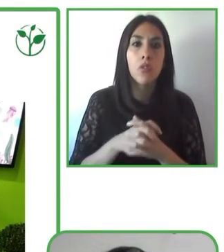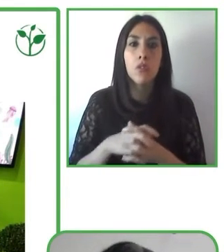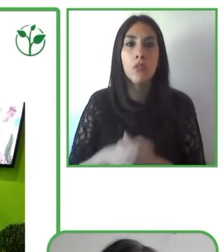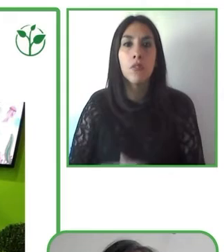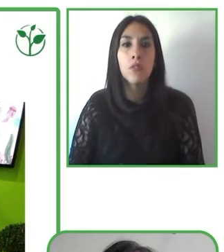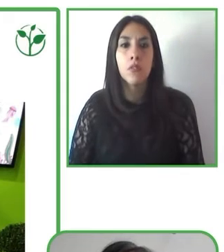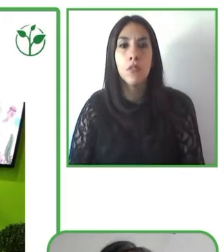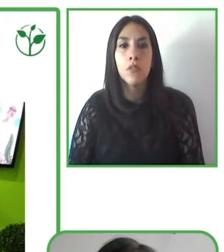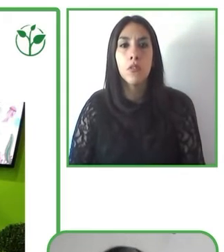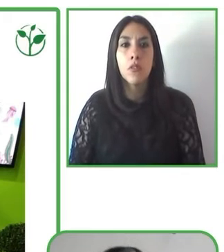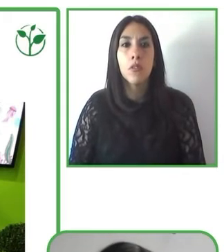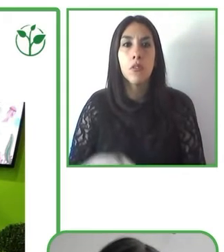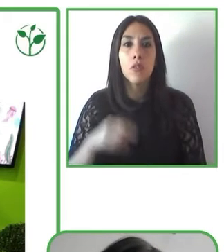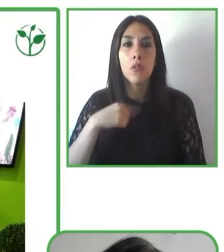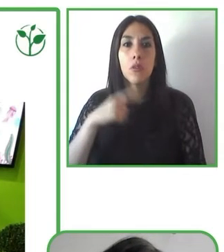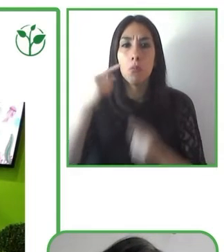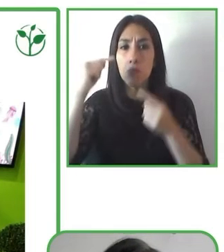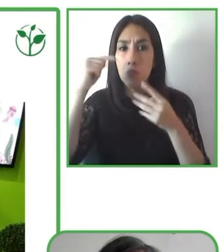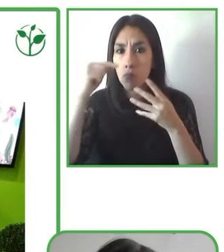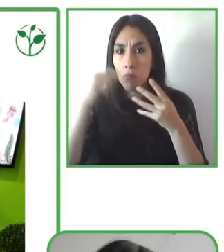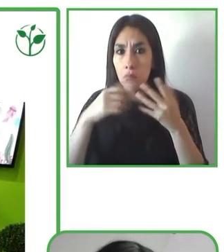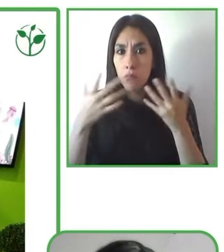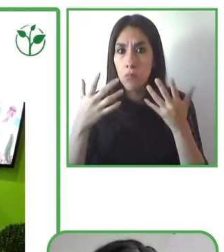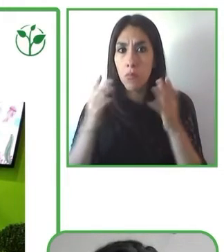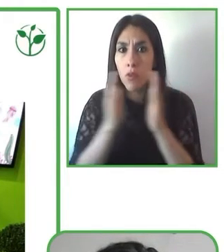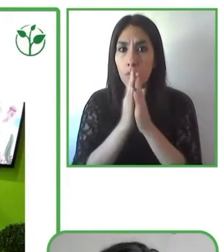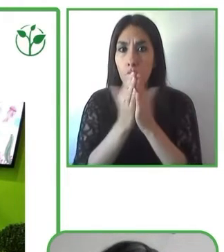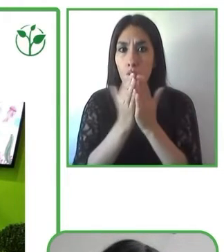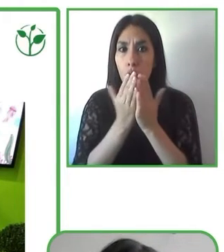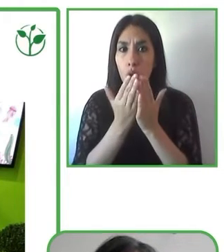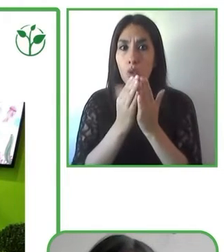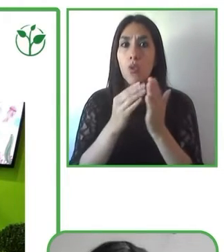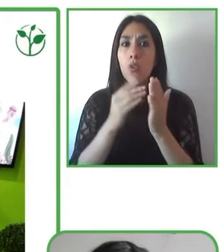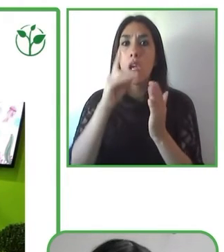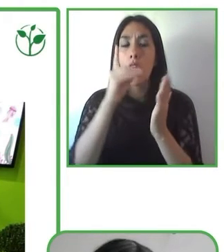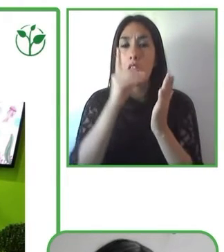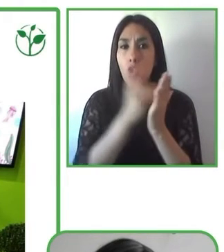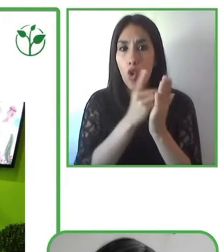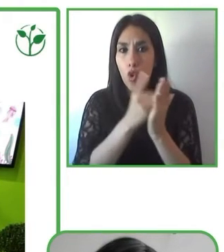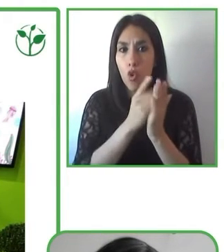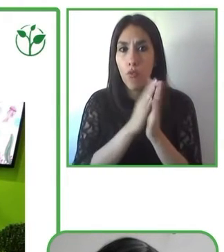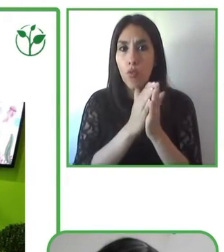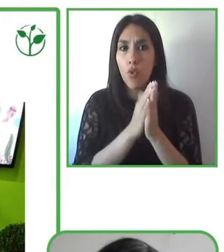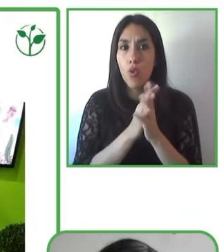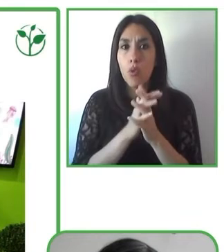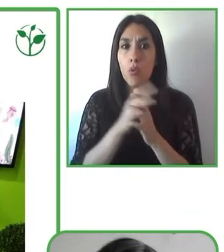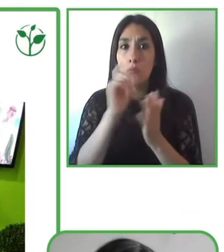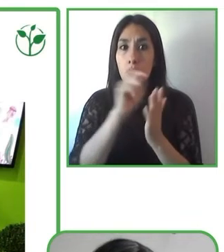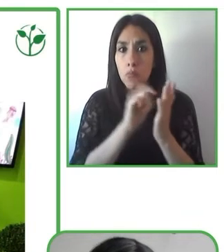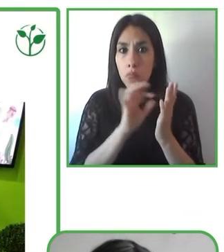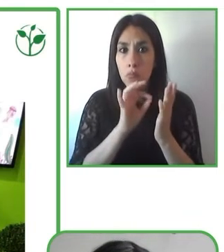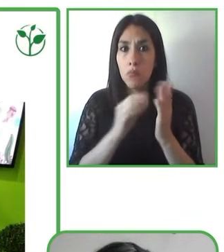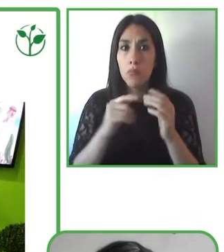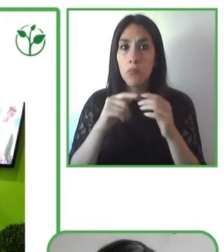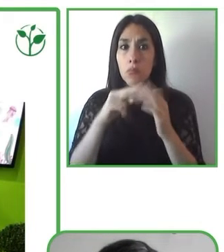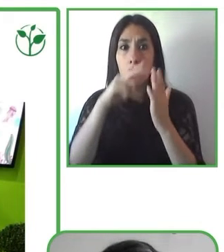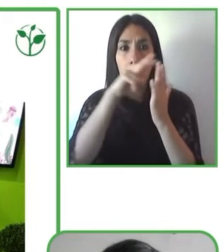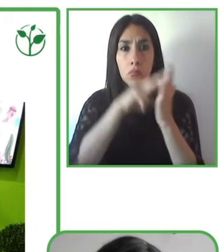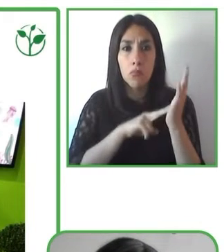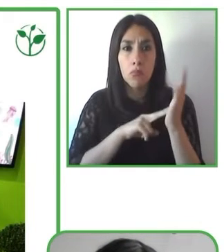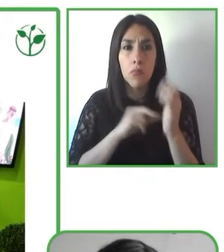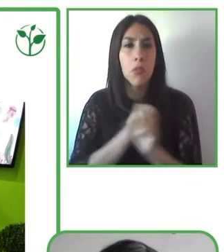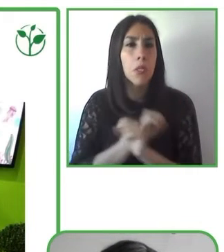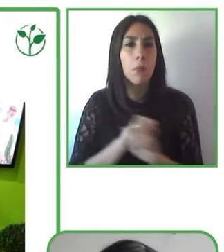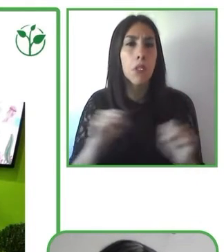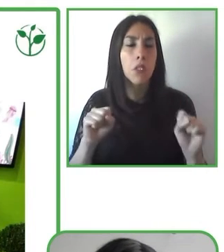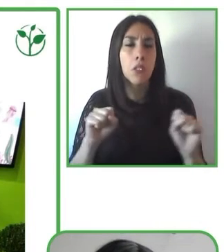libros no eran posibles para ellos. Además, cuando algunos estudiantes, por